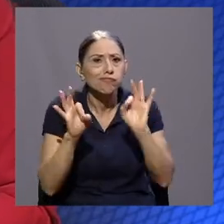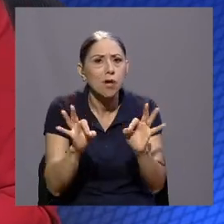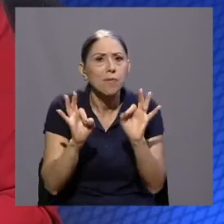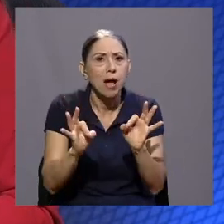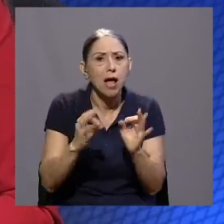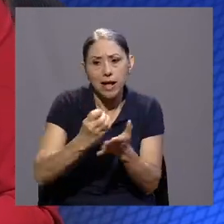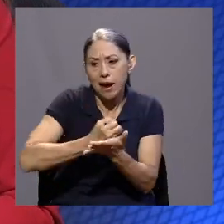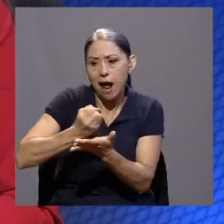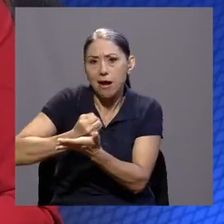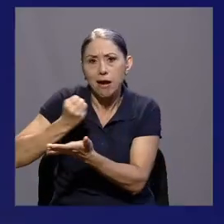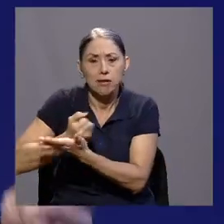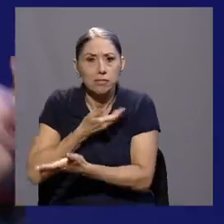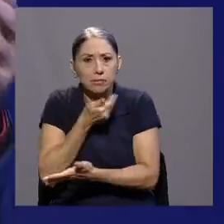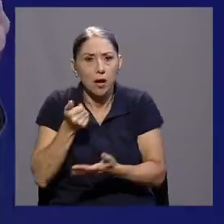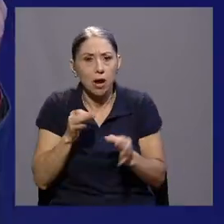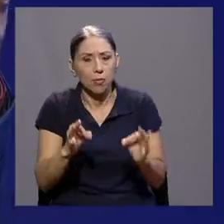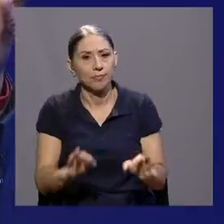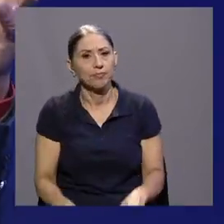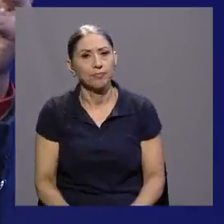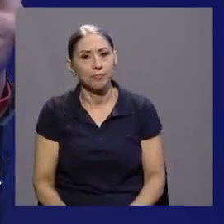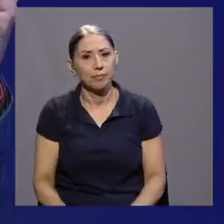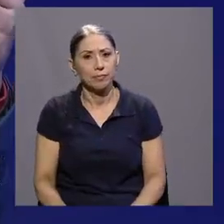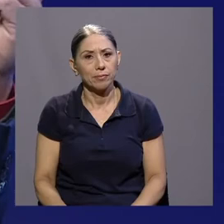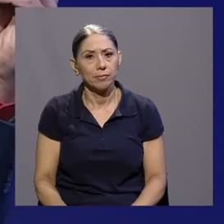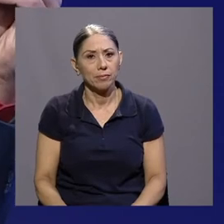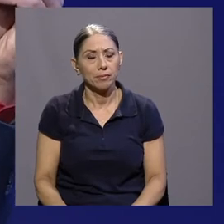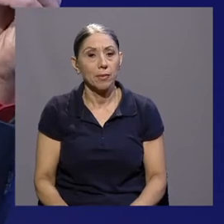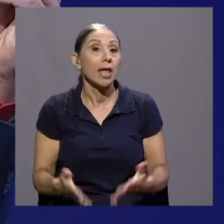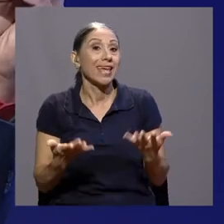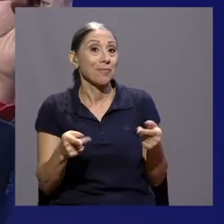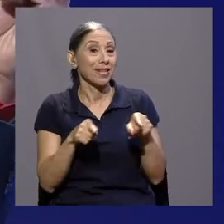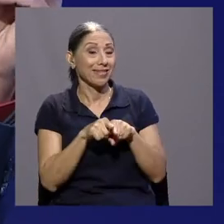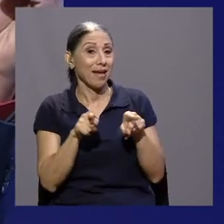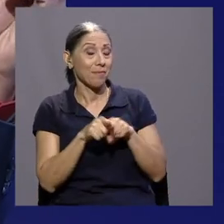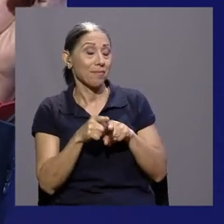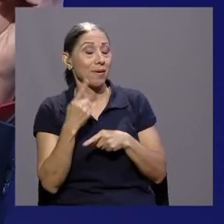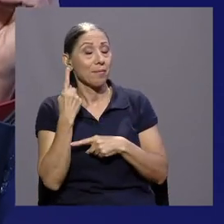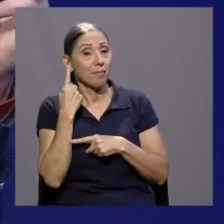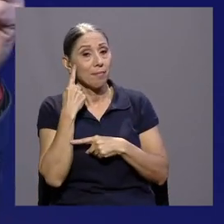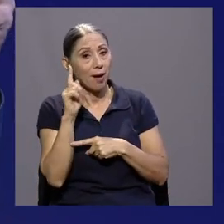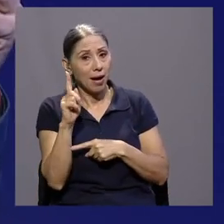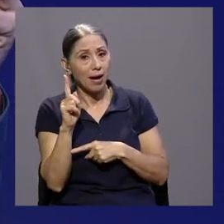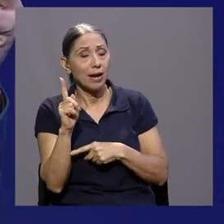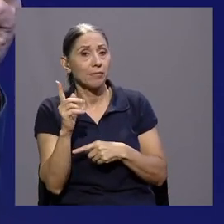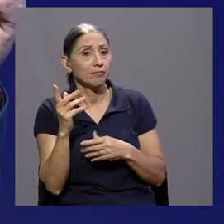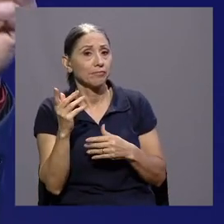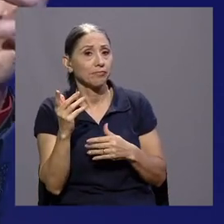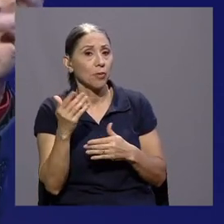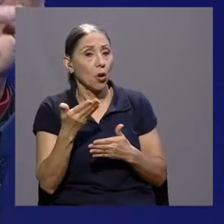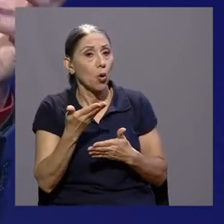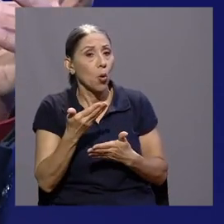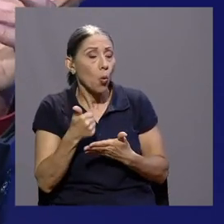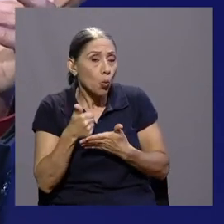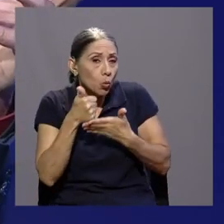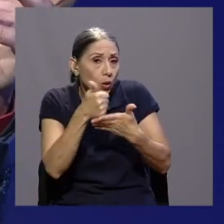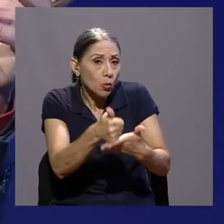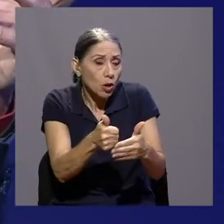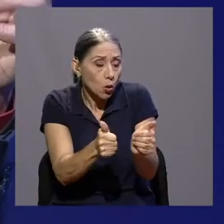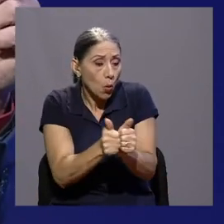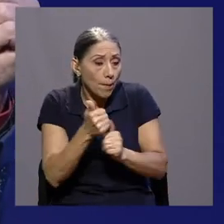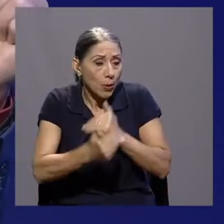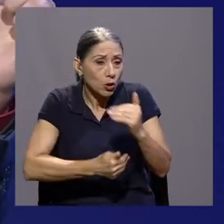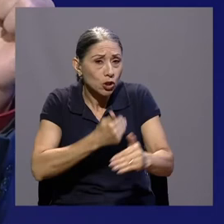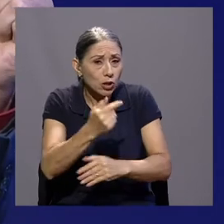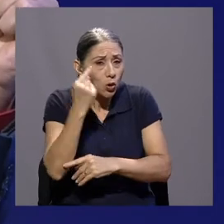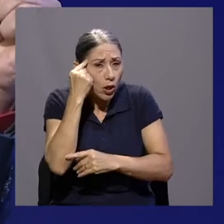mucho mayores. Bueno, y para contribuir casualmente con ese proceso de conciencia, de generación de conciencia de